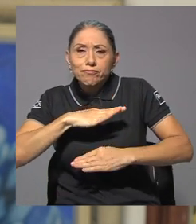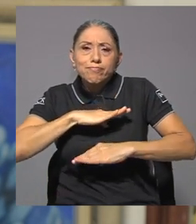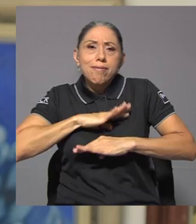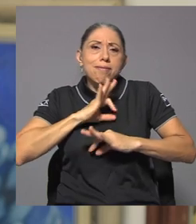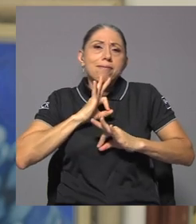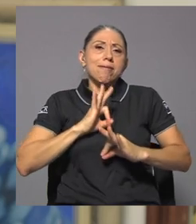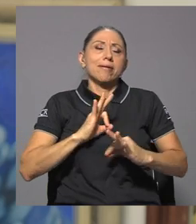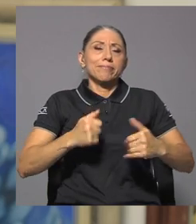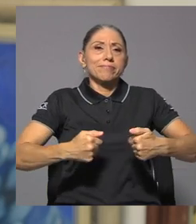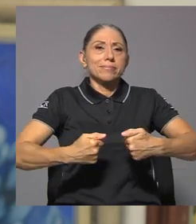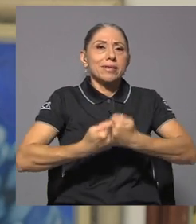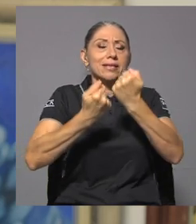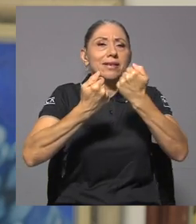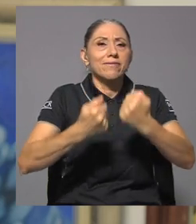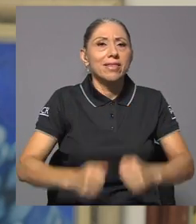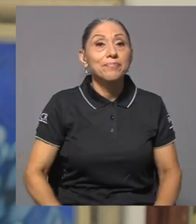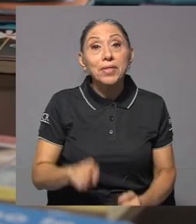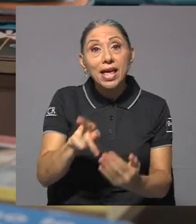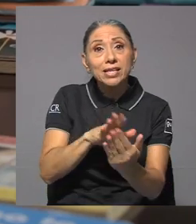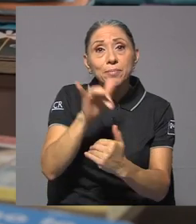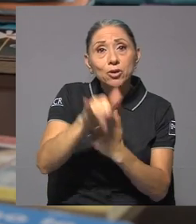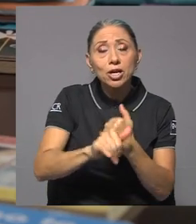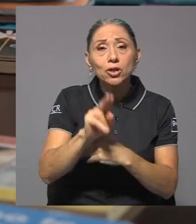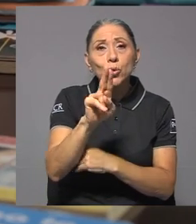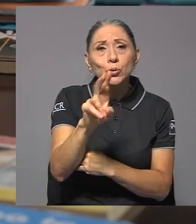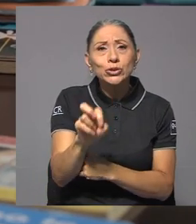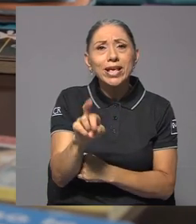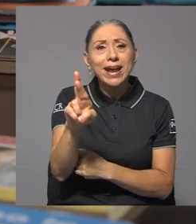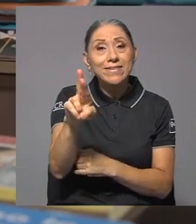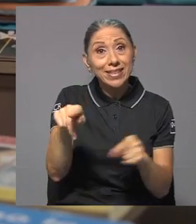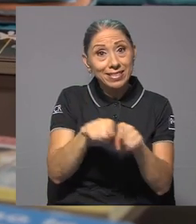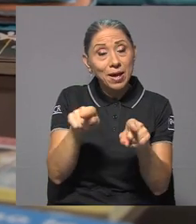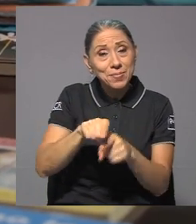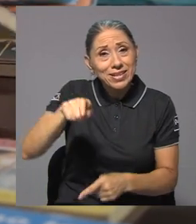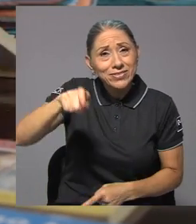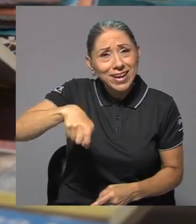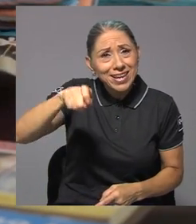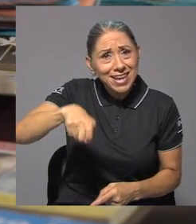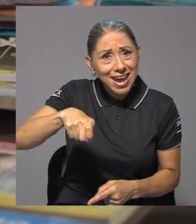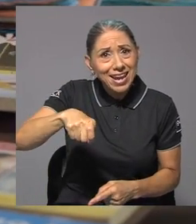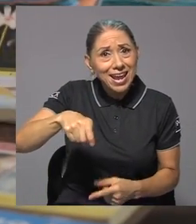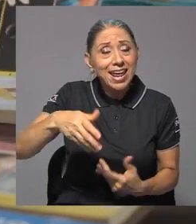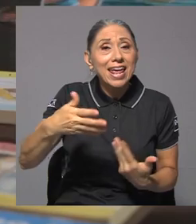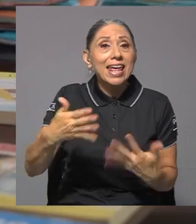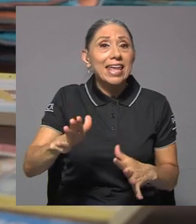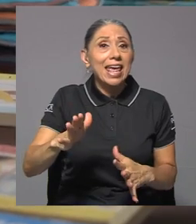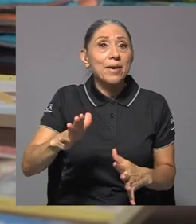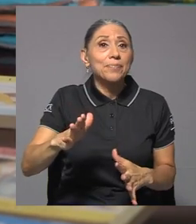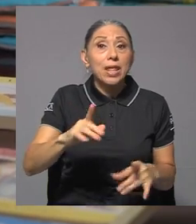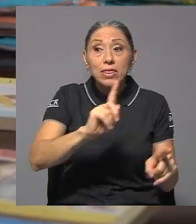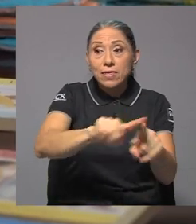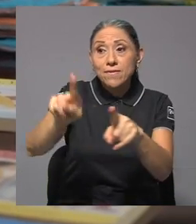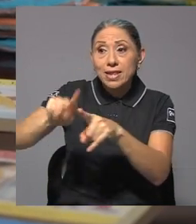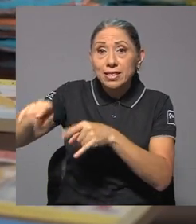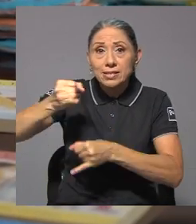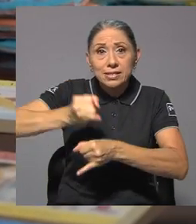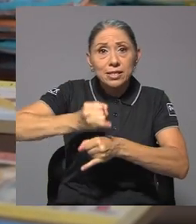y siempre desafiante. Este proyecto de la UCR requiere también de una participación